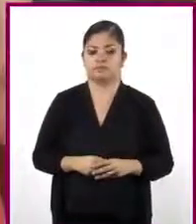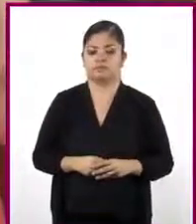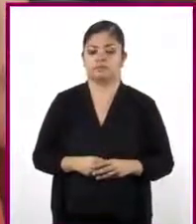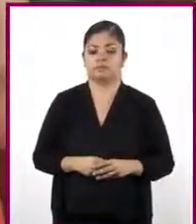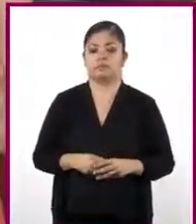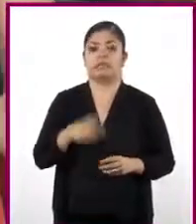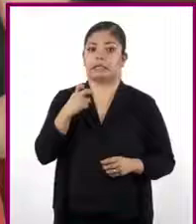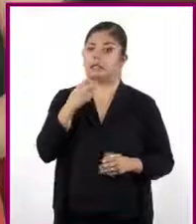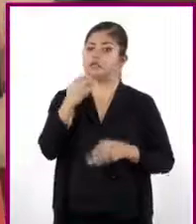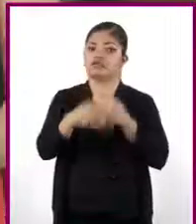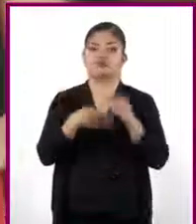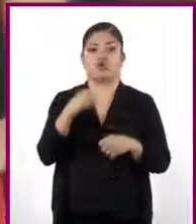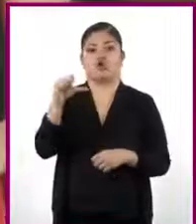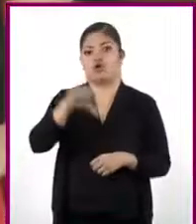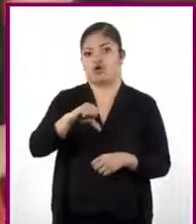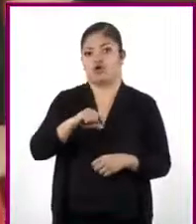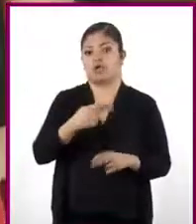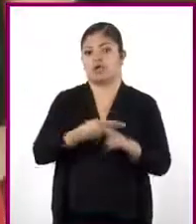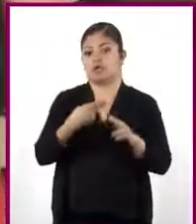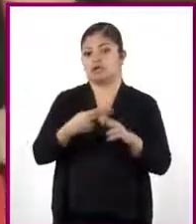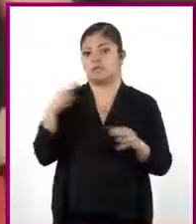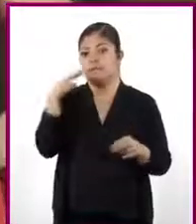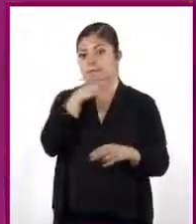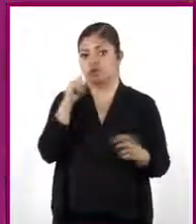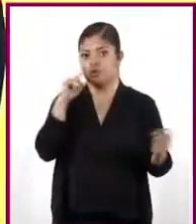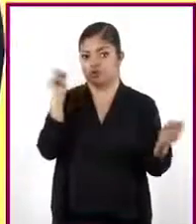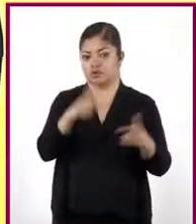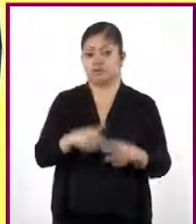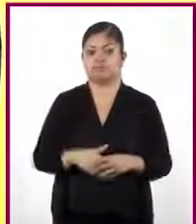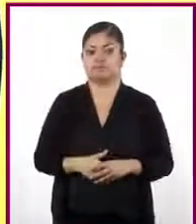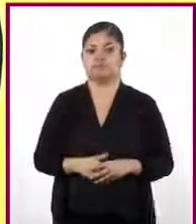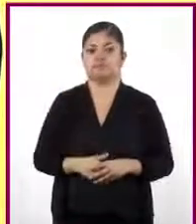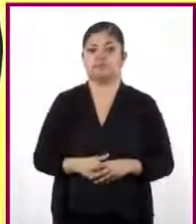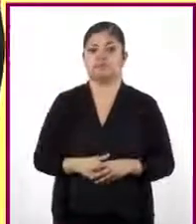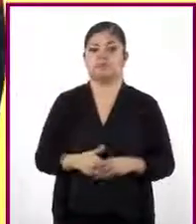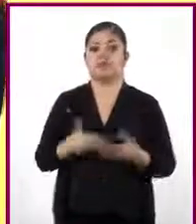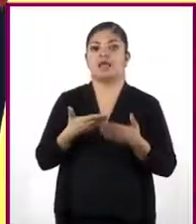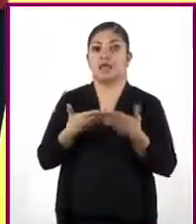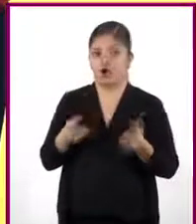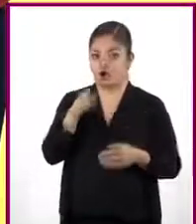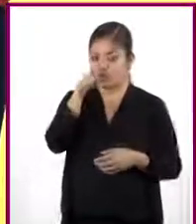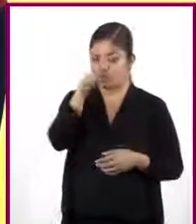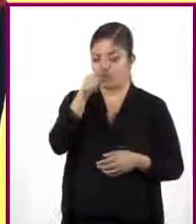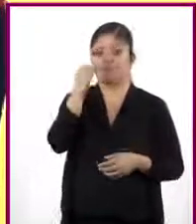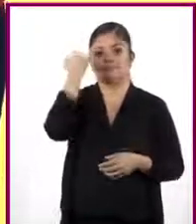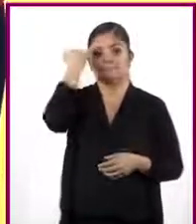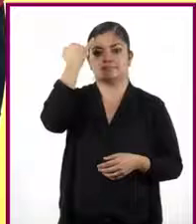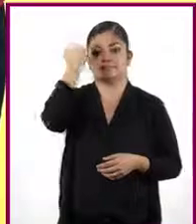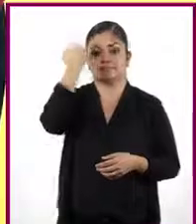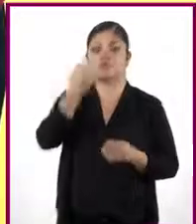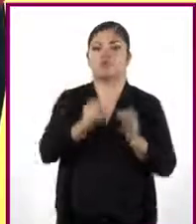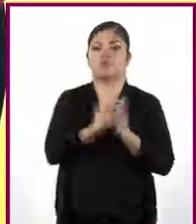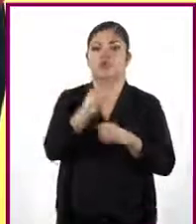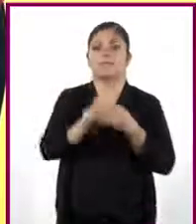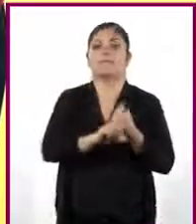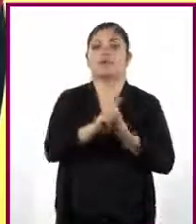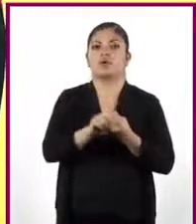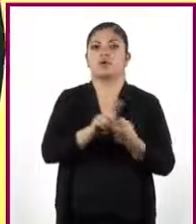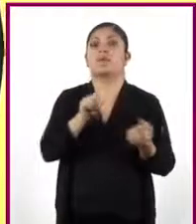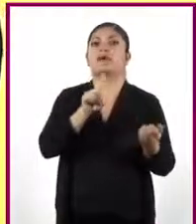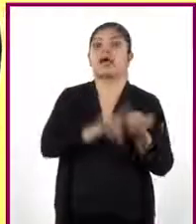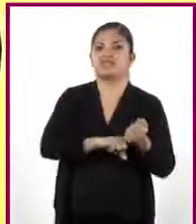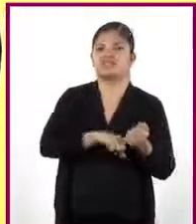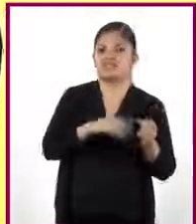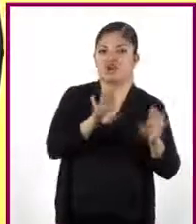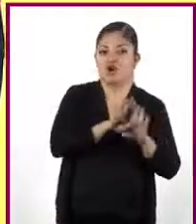Esto es todo por hoy. ¡Hasta la próxima! Ahora es su turno de crear nuevos problemas que involucren lo que